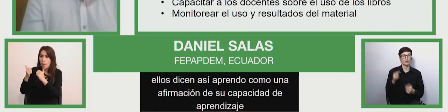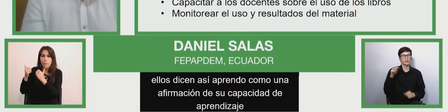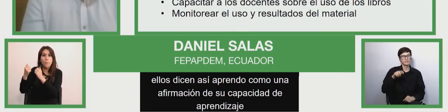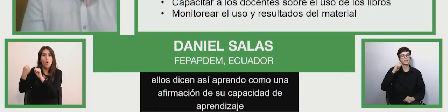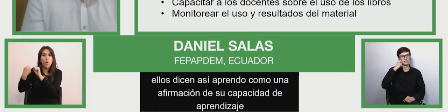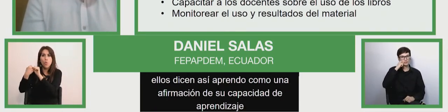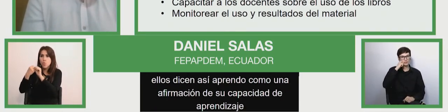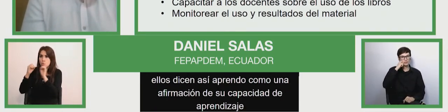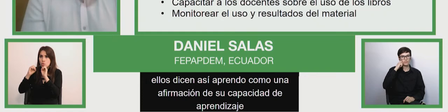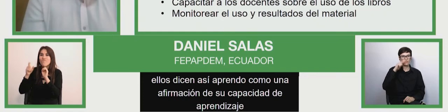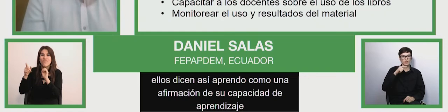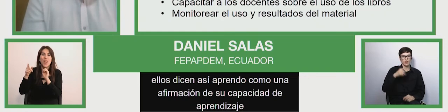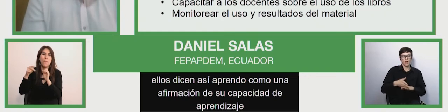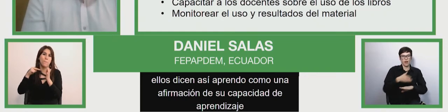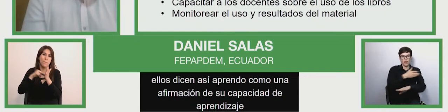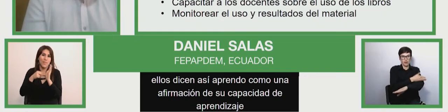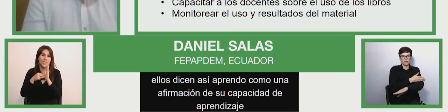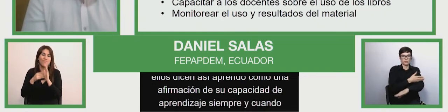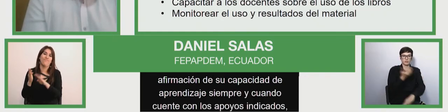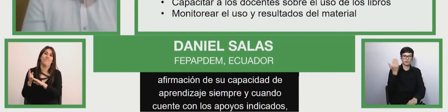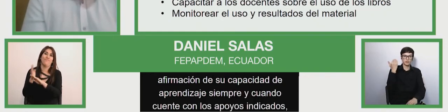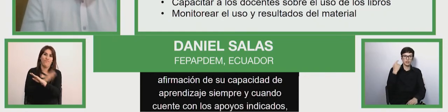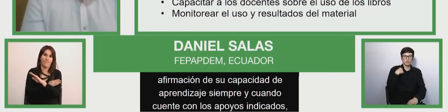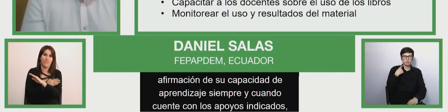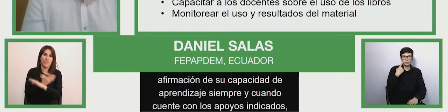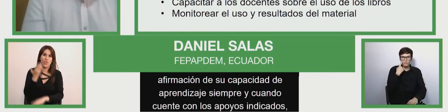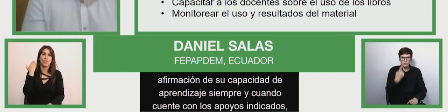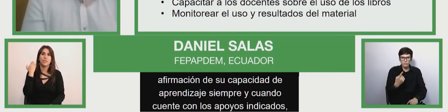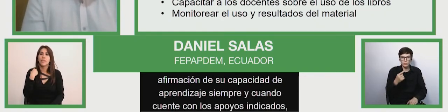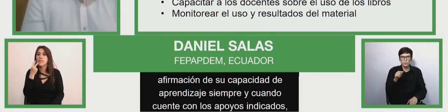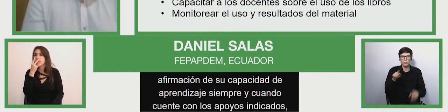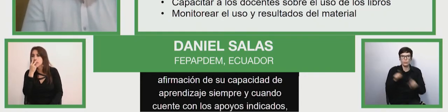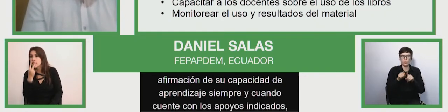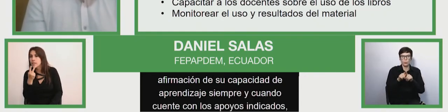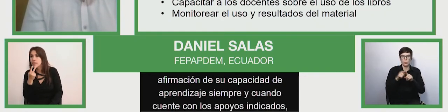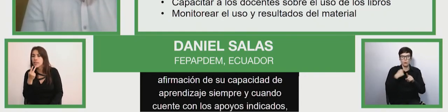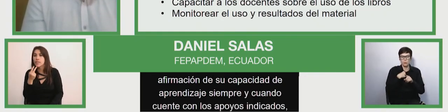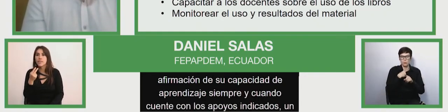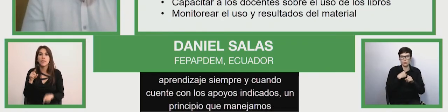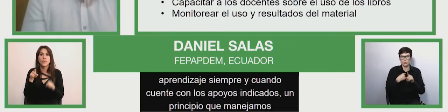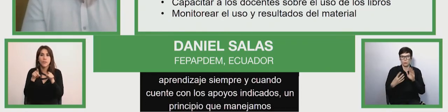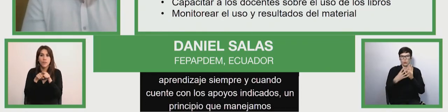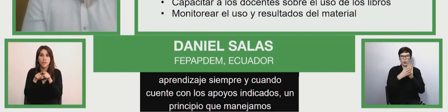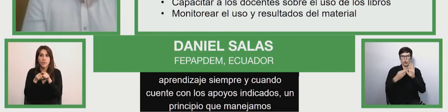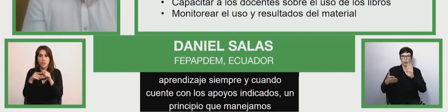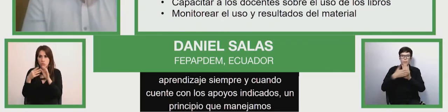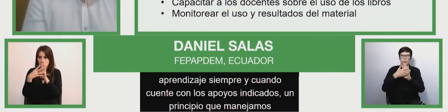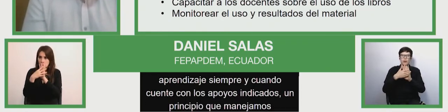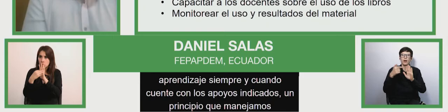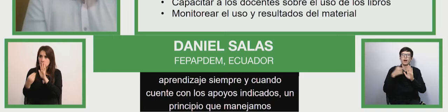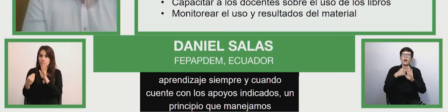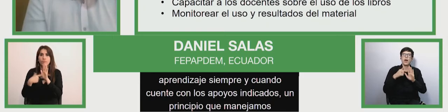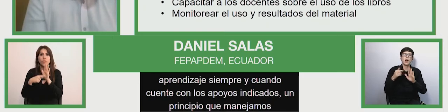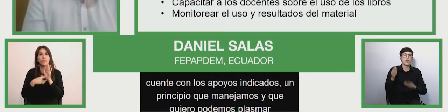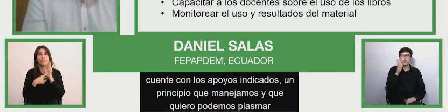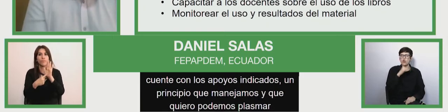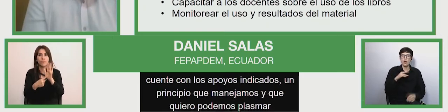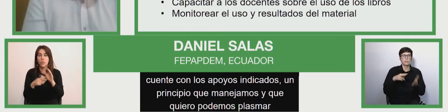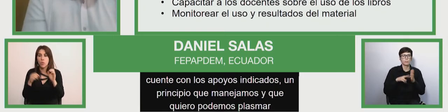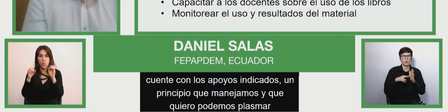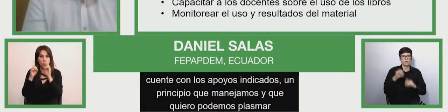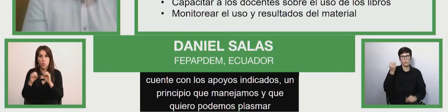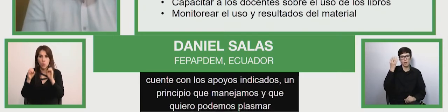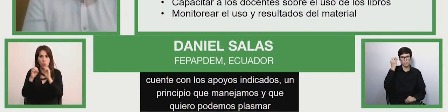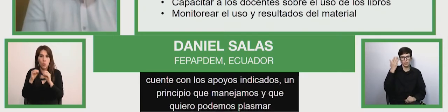detrás de esto, un principio que manejábamos de la federación y que acá lo pudimos plasmar, es que no tenemos problemas de aprendizaje, al menos no queríamos